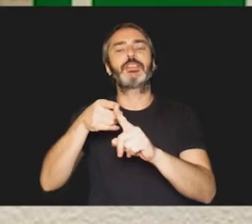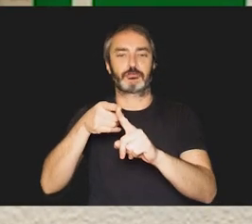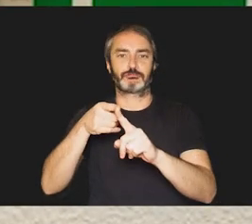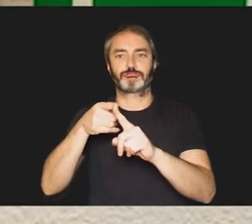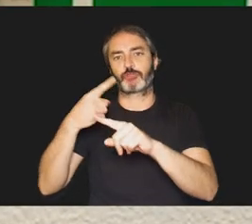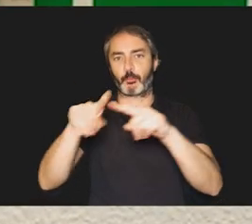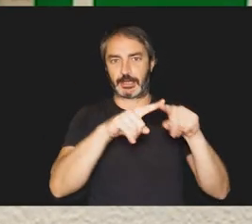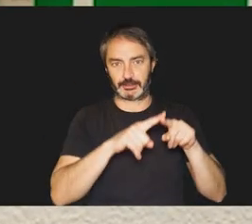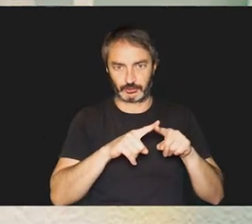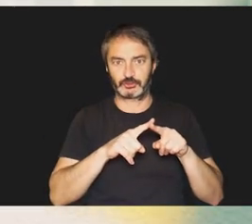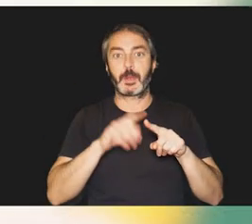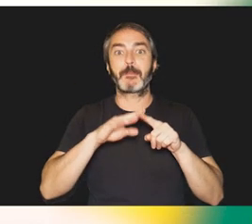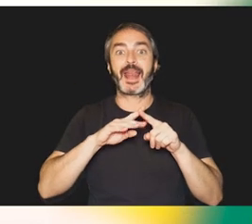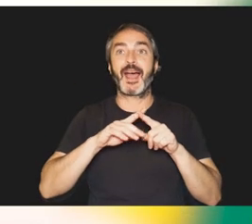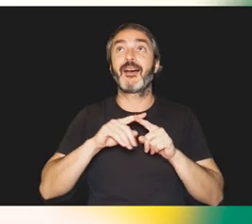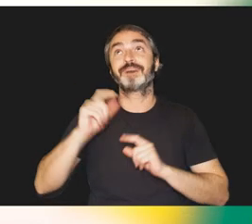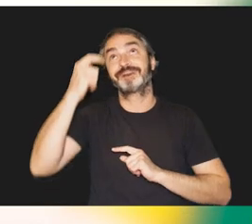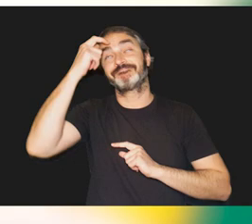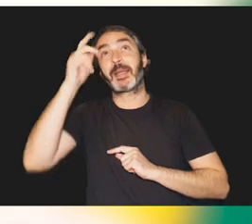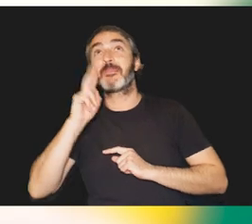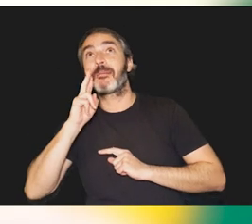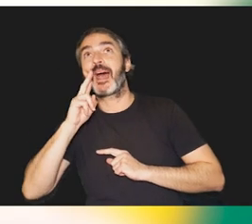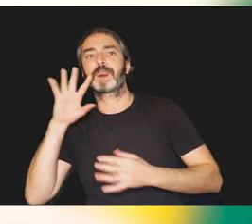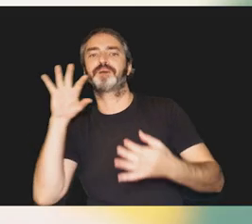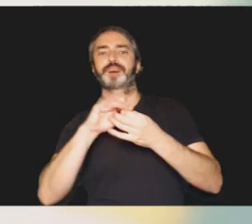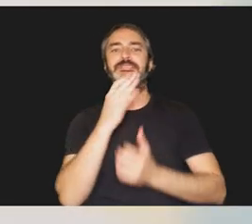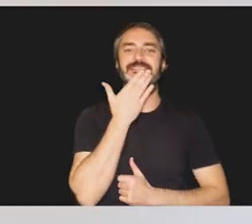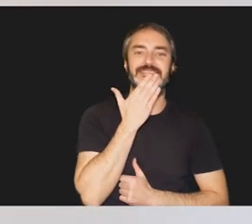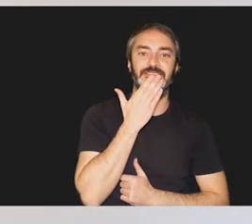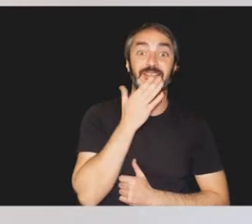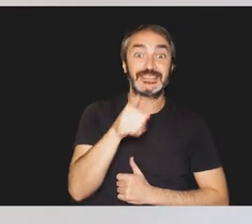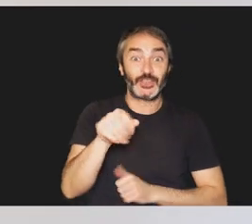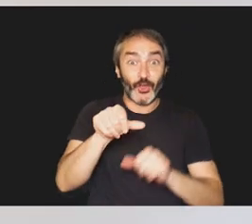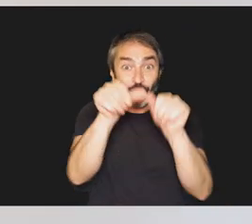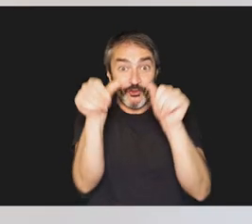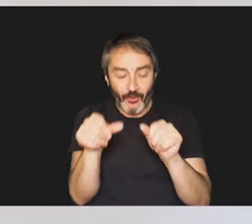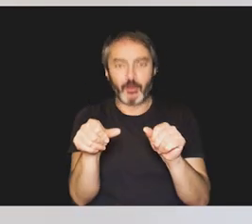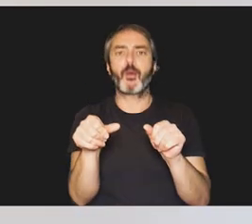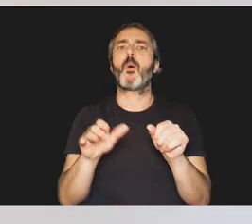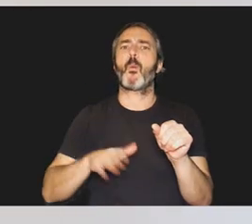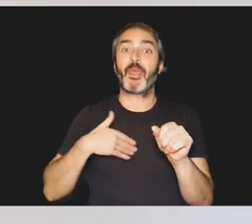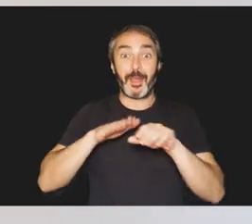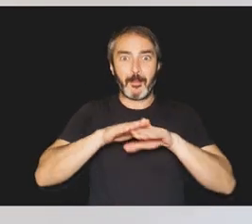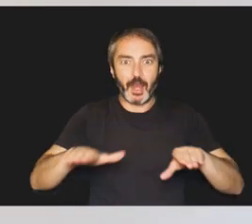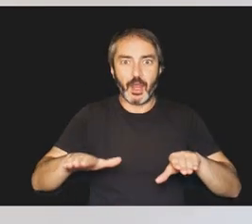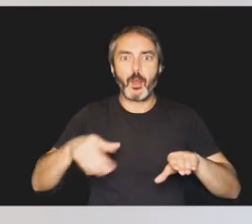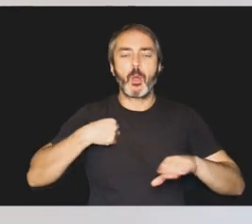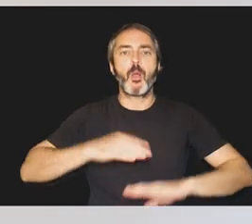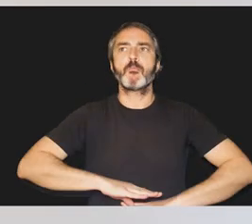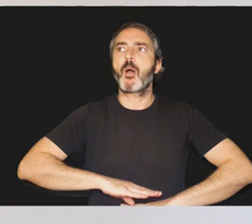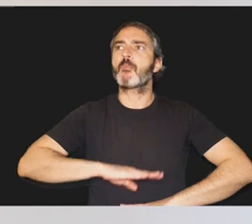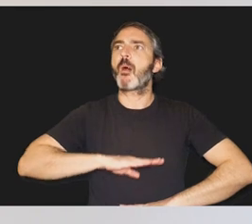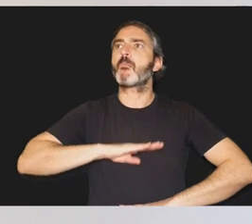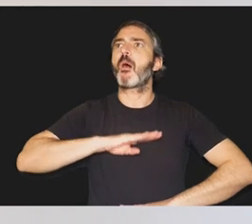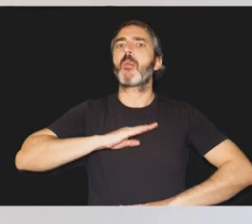para asociar un concepto verbal, su correspondiente signo. De esta forma, conseguiremos que el menor adquiera los conocimientos